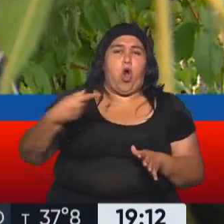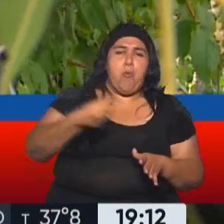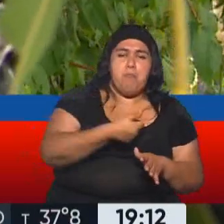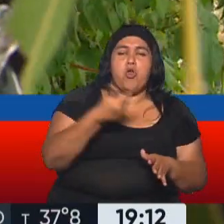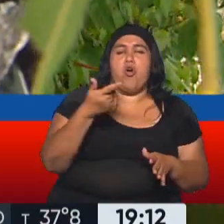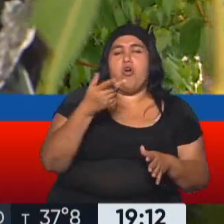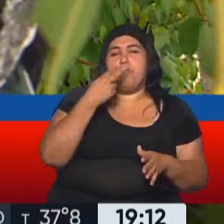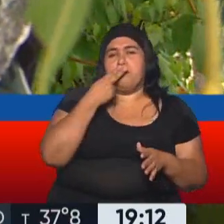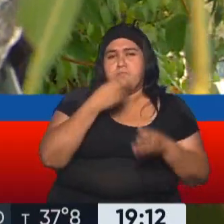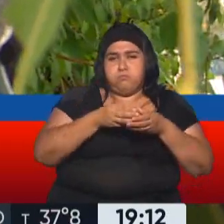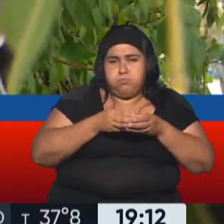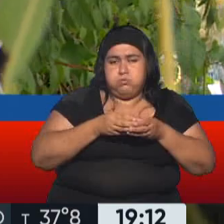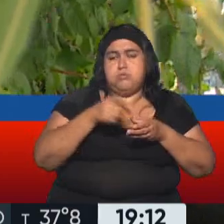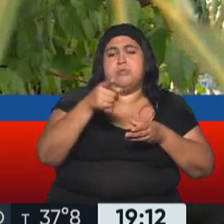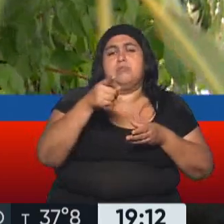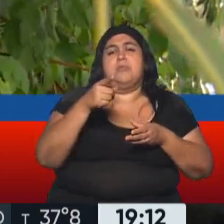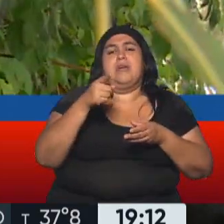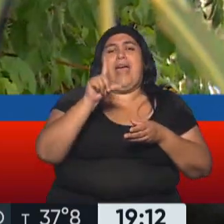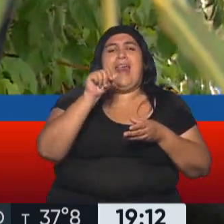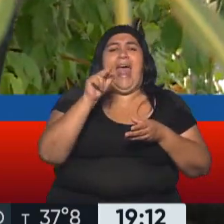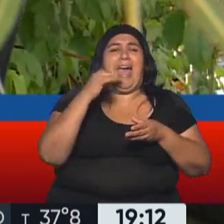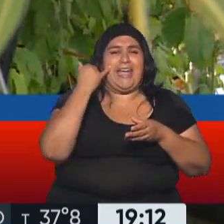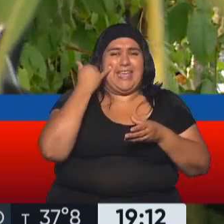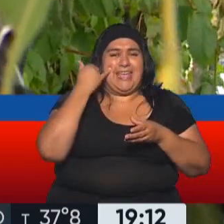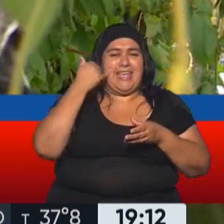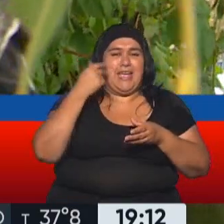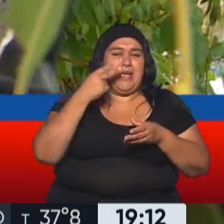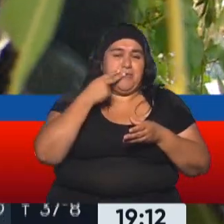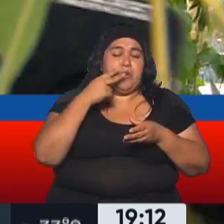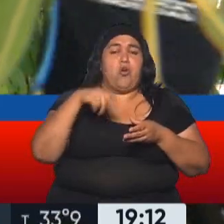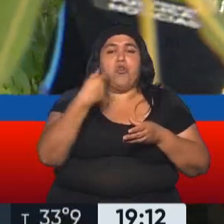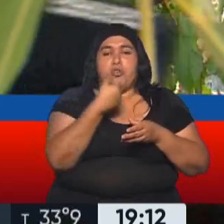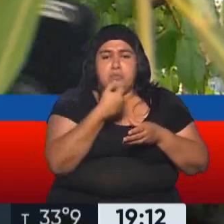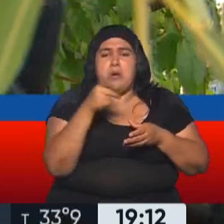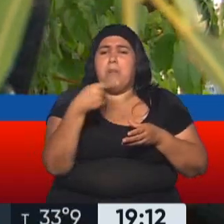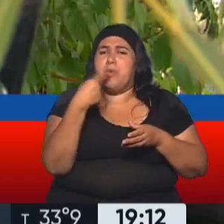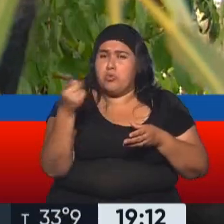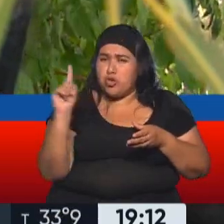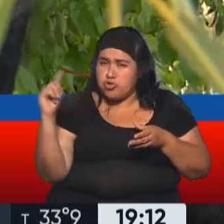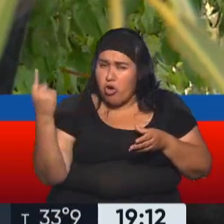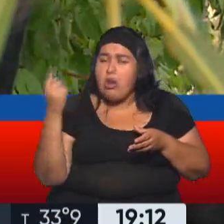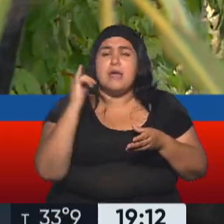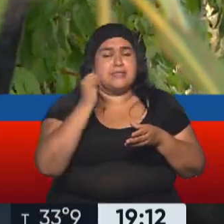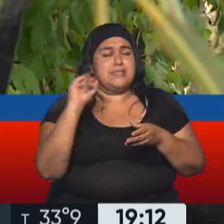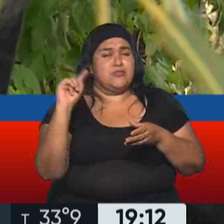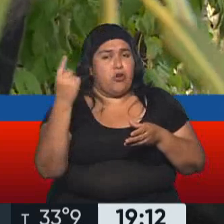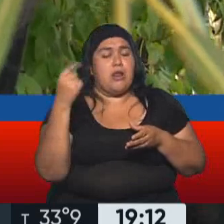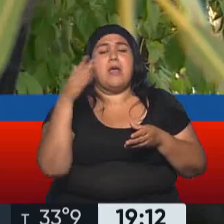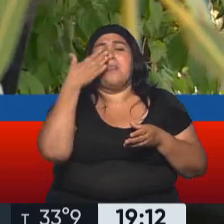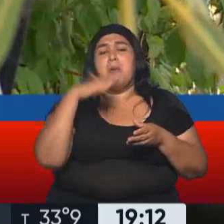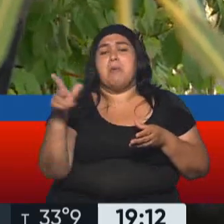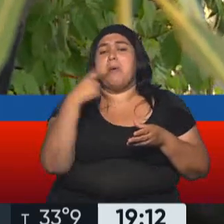un laque y mentolado, y un encendedor. ¿Y estaba sola ella? Estaba sola, y después me preguntó